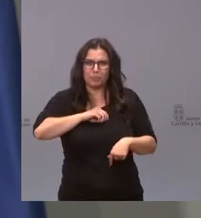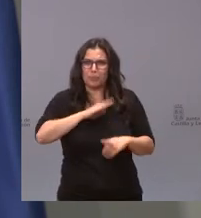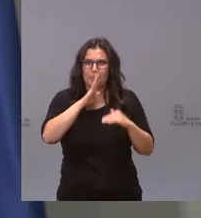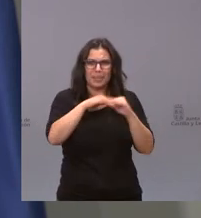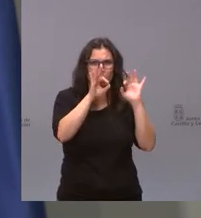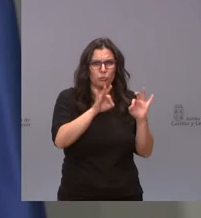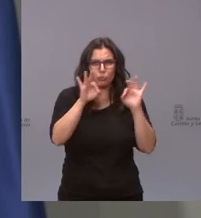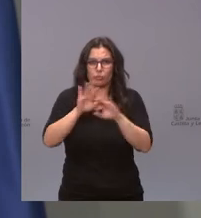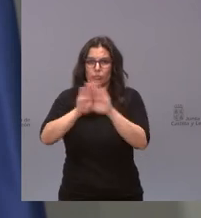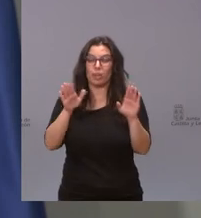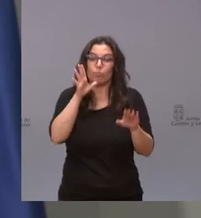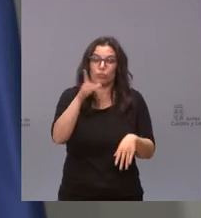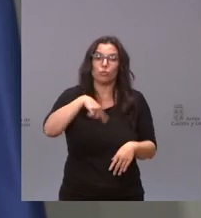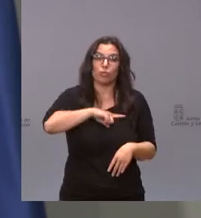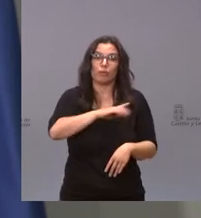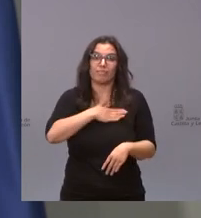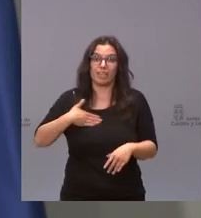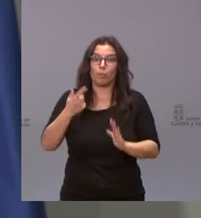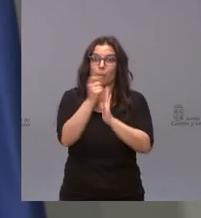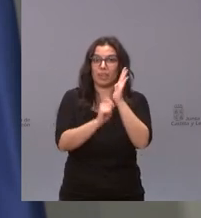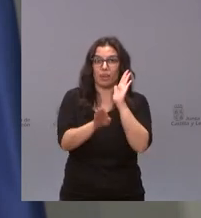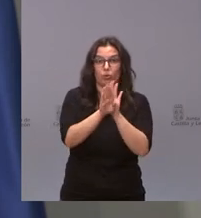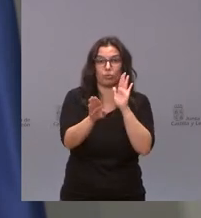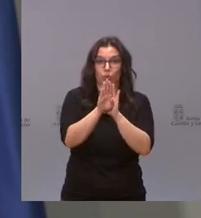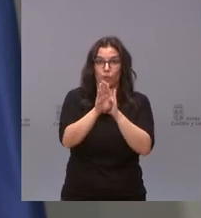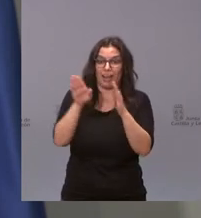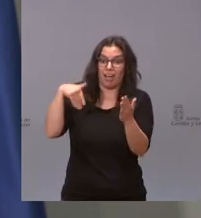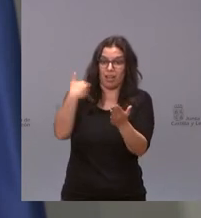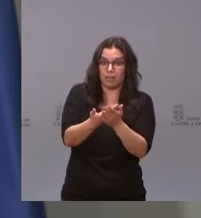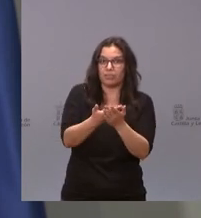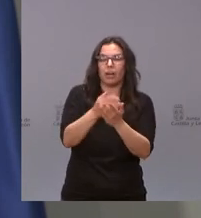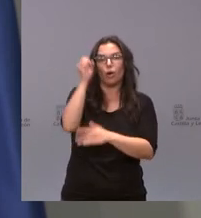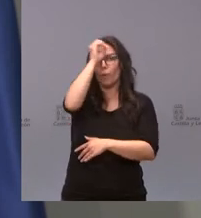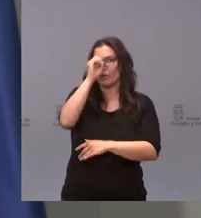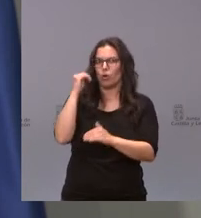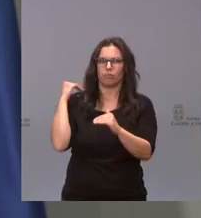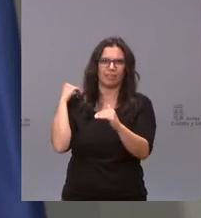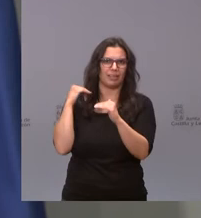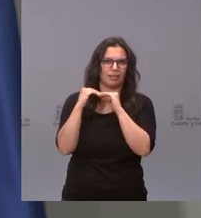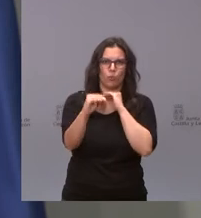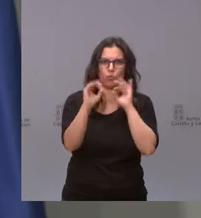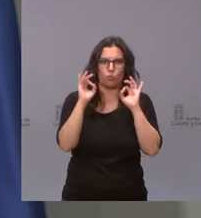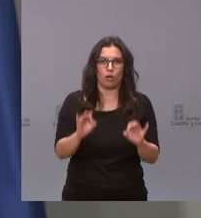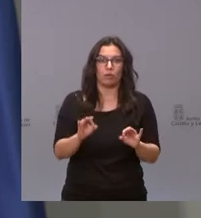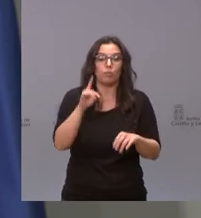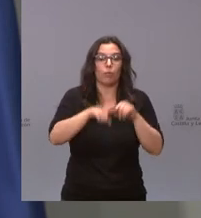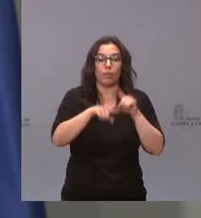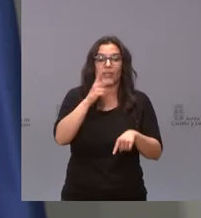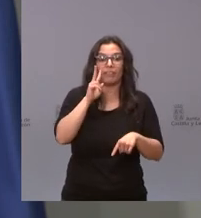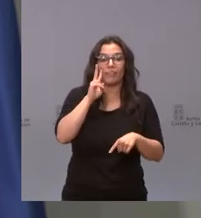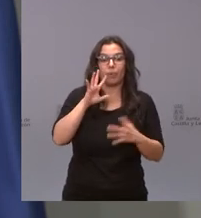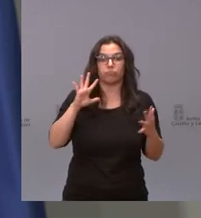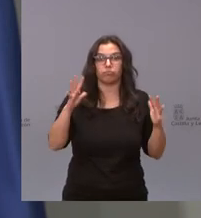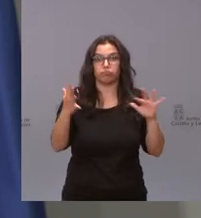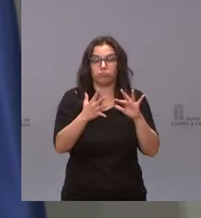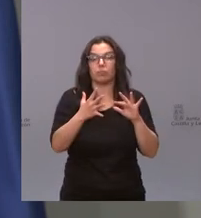nuestra intención es mantener las medidas y mantener nuestro criterio de acuerdo a la evolución de la incidencia y si la incidencia